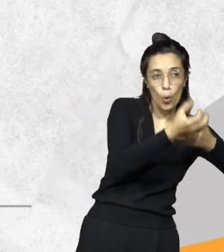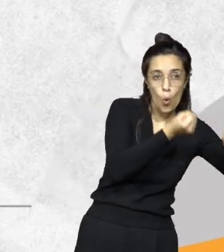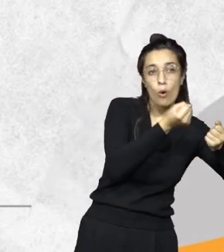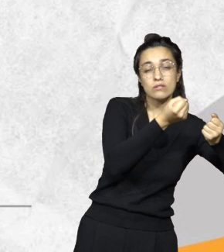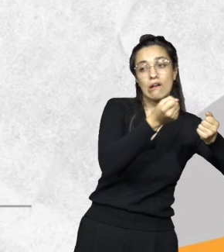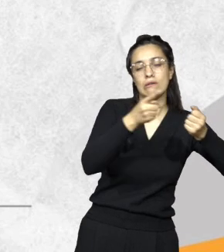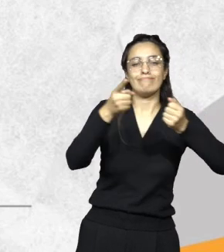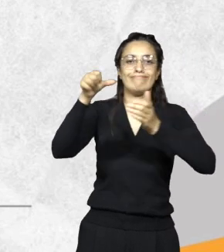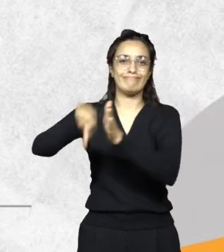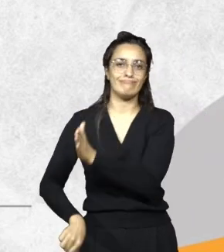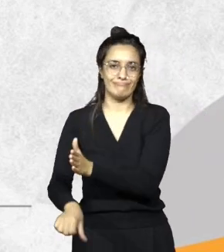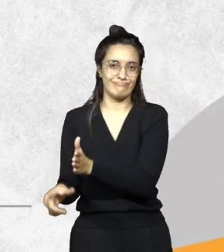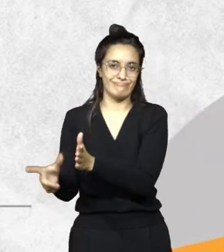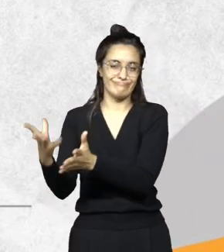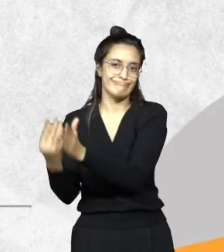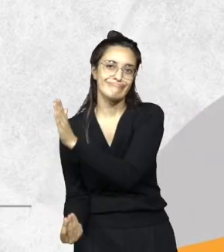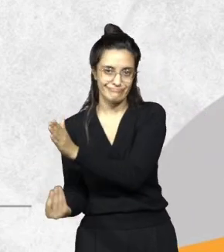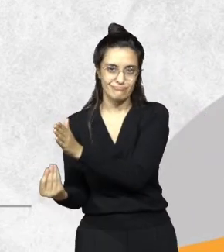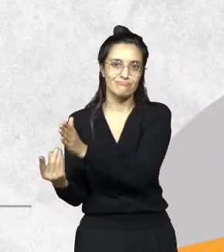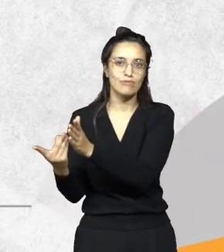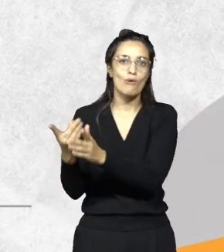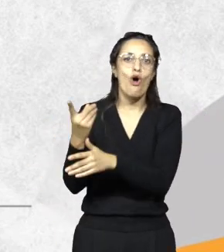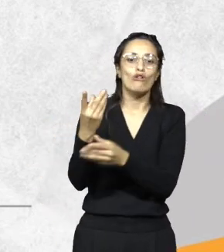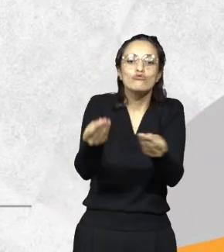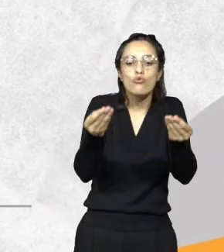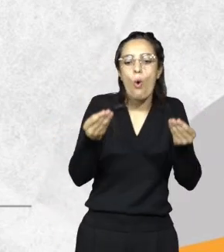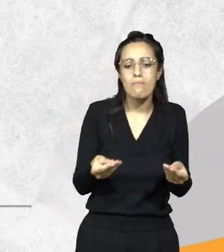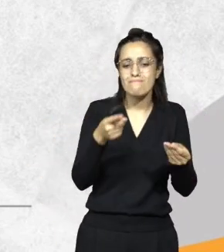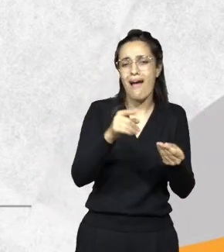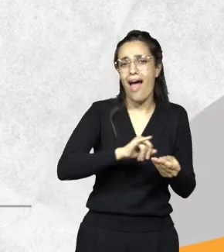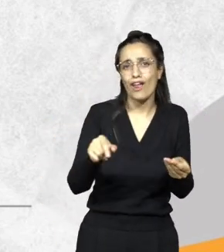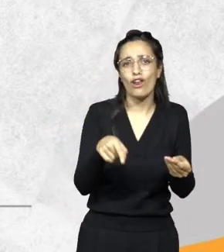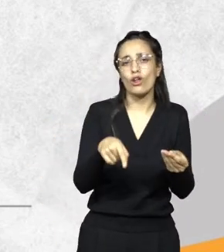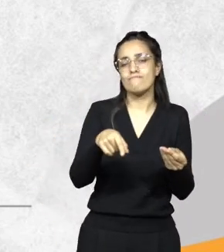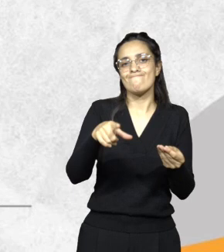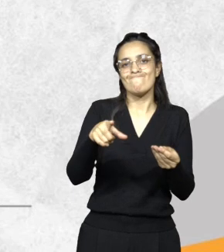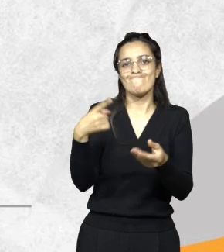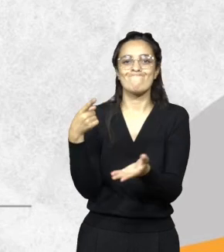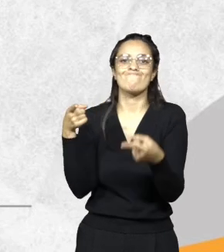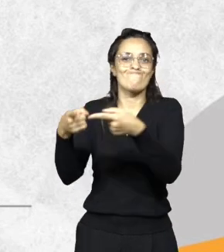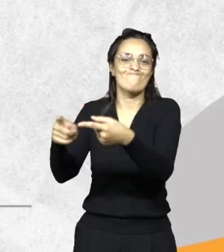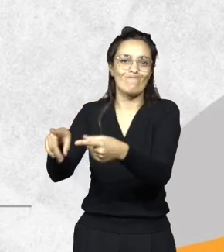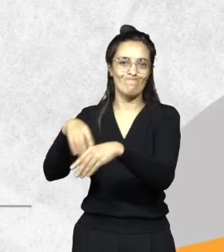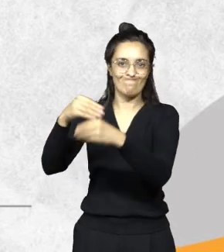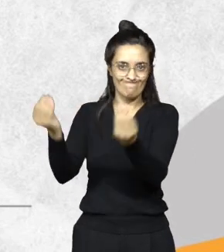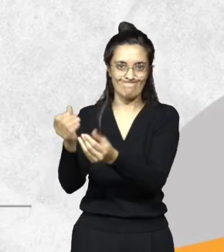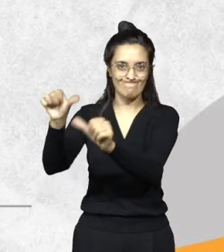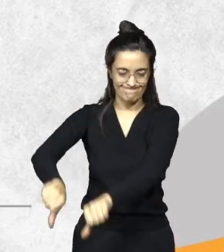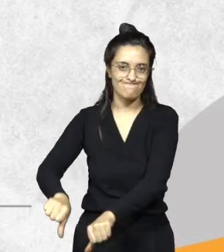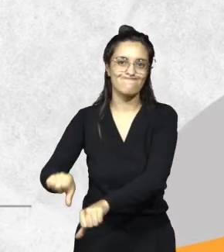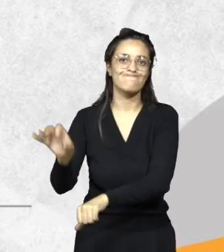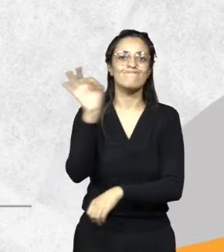acá en un sumario que nunca llega a buen puerto o termina con una resolución, que imponga una sanción y que termine en una